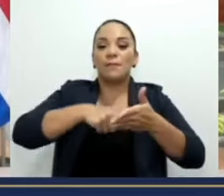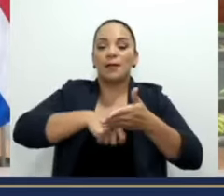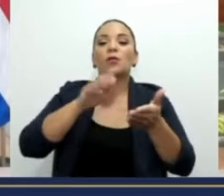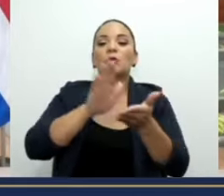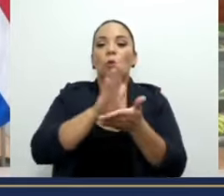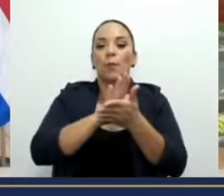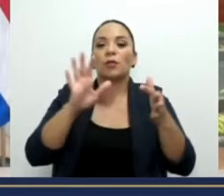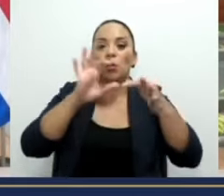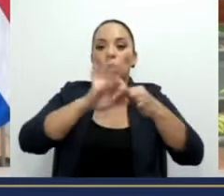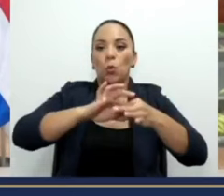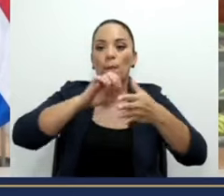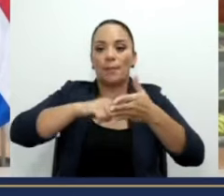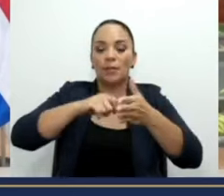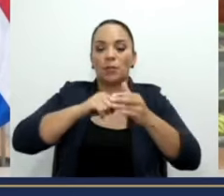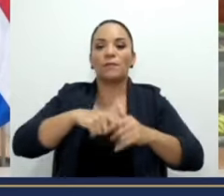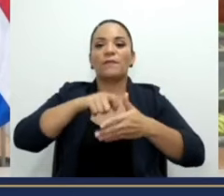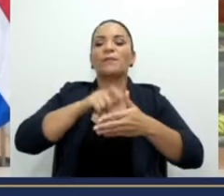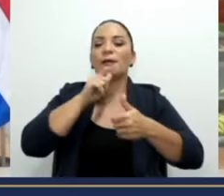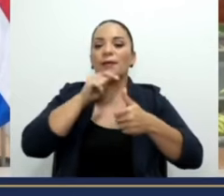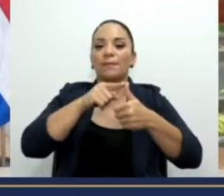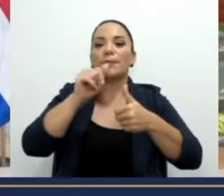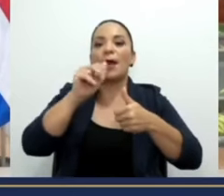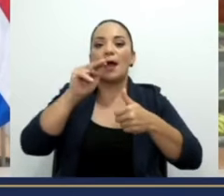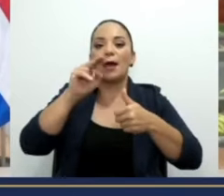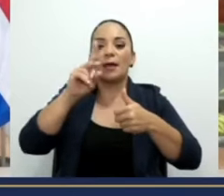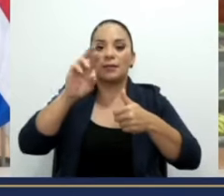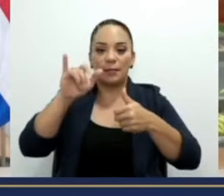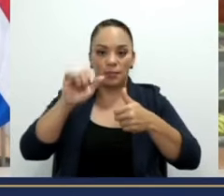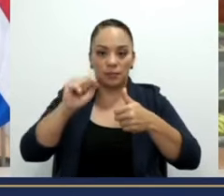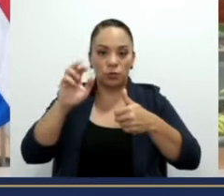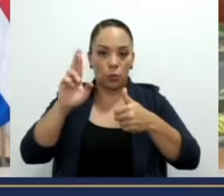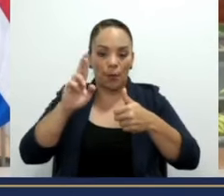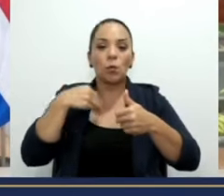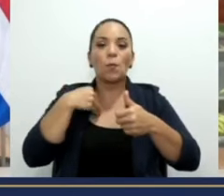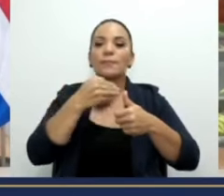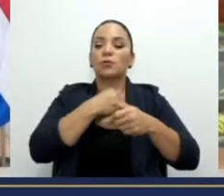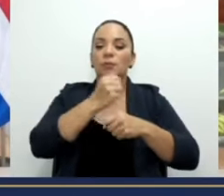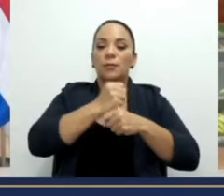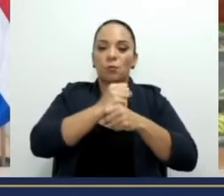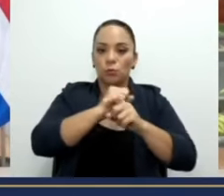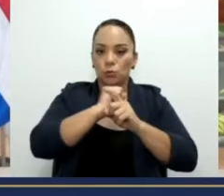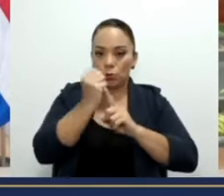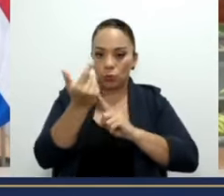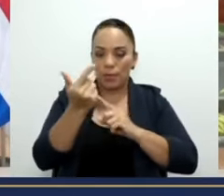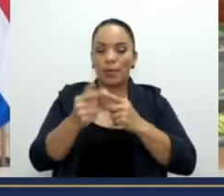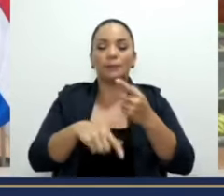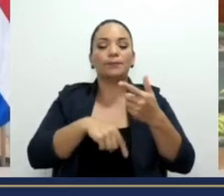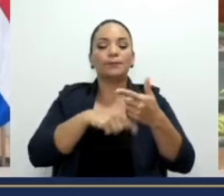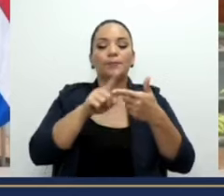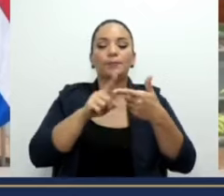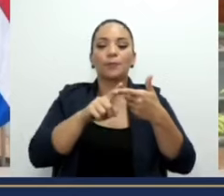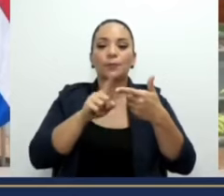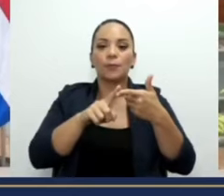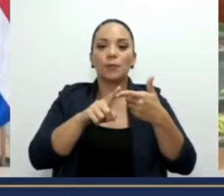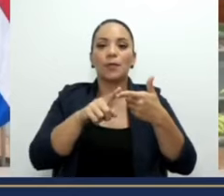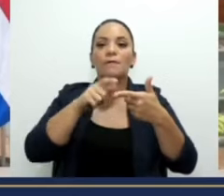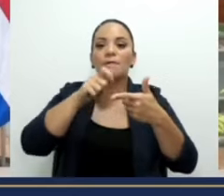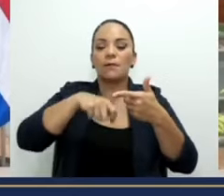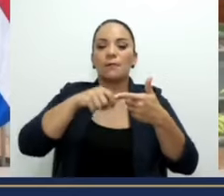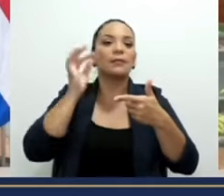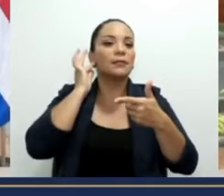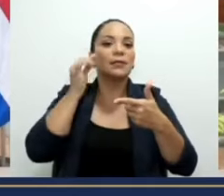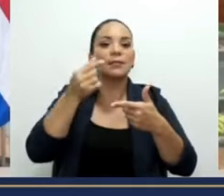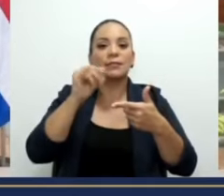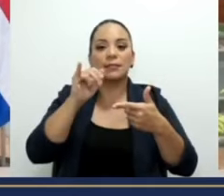convenio. Firman el señor Andrés Romero, Ministro de Trabajo y Seguridad Social, y también la señora